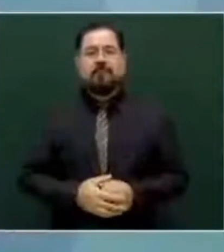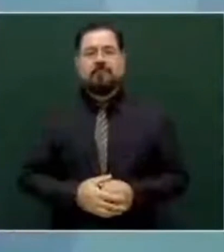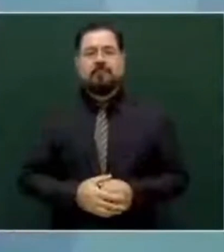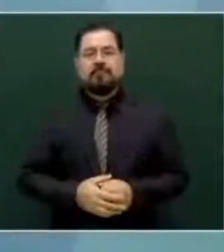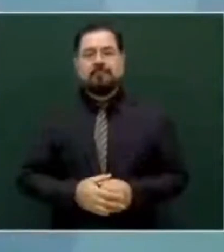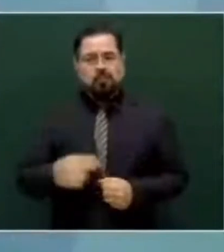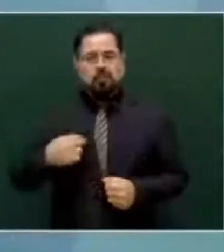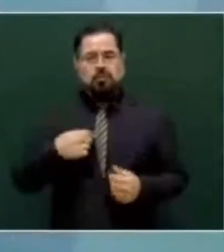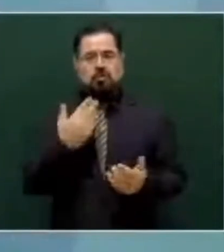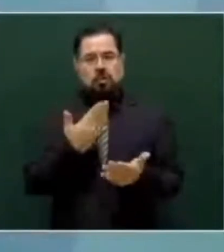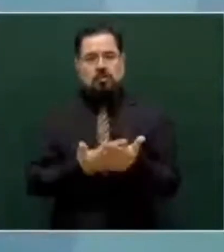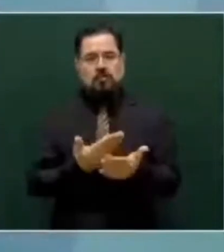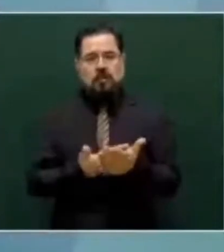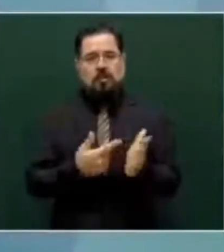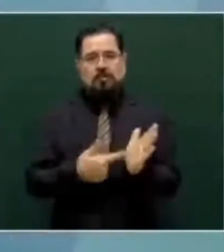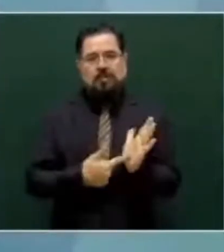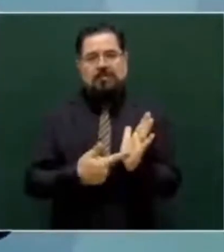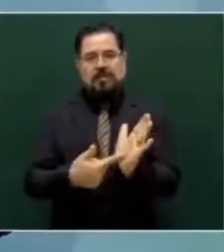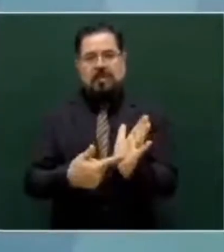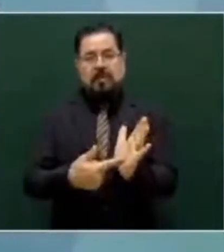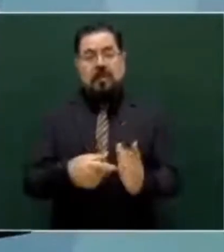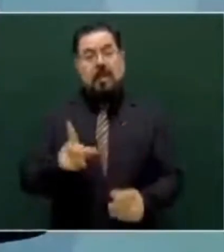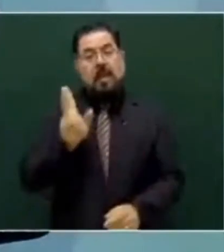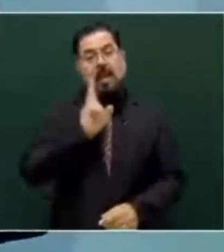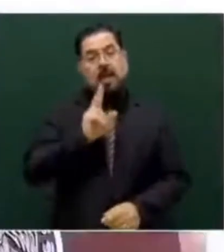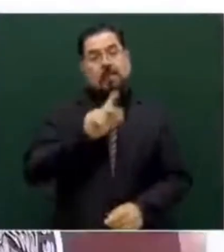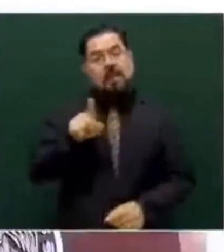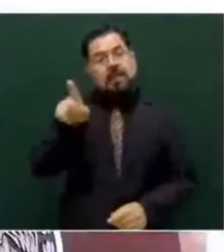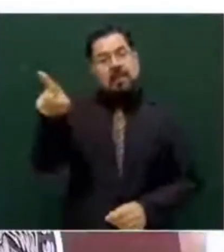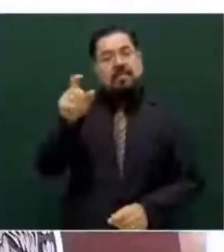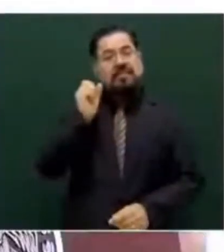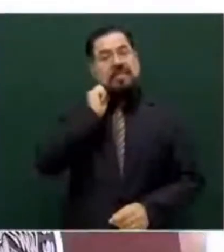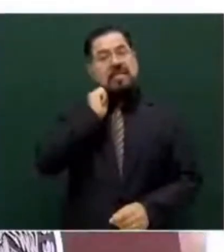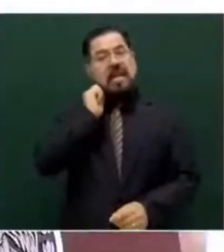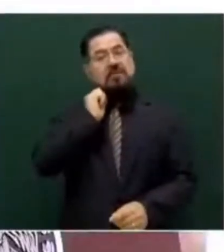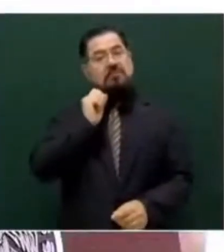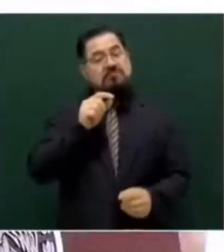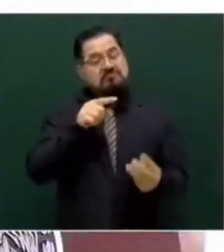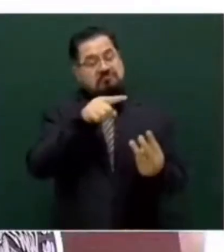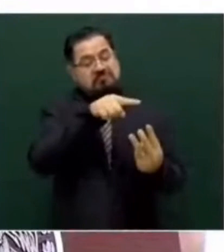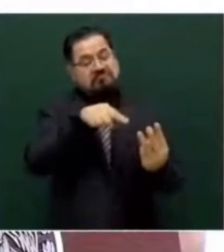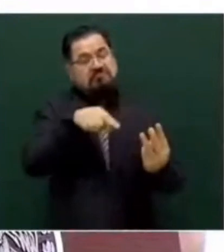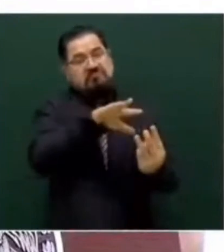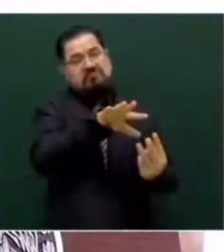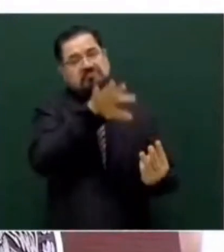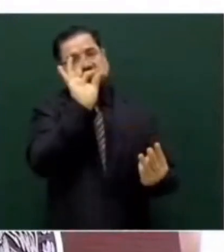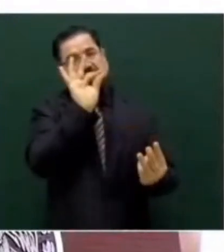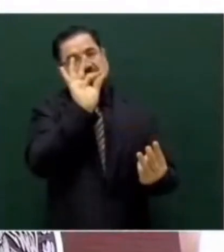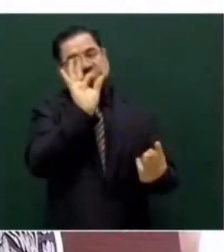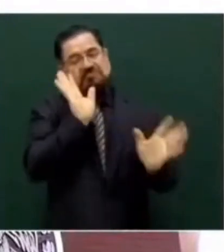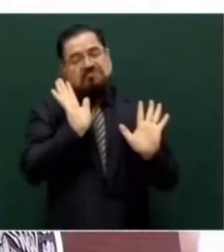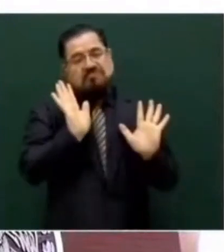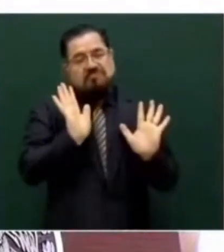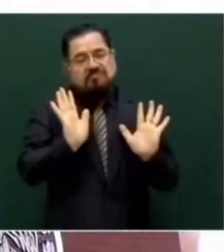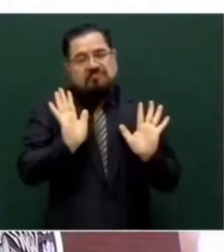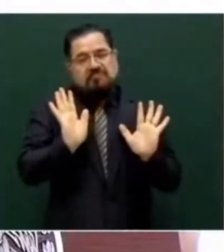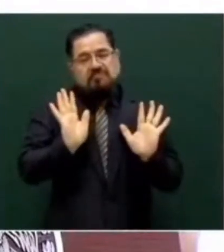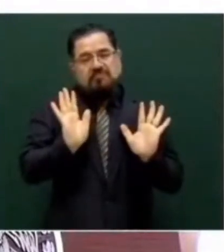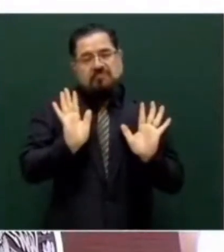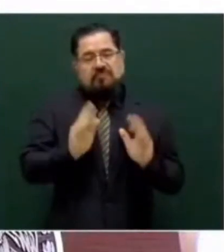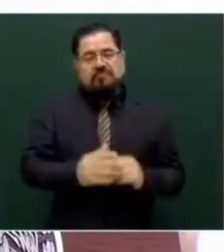vamos a proponer. que el Senado elija entre